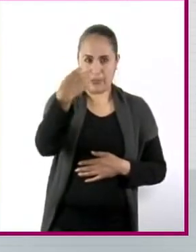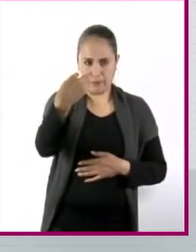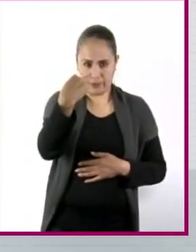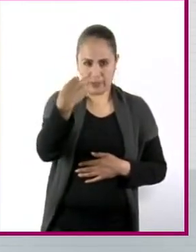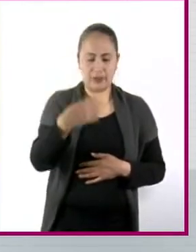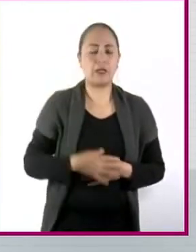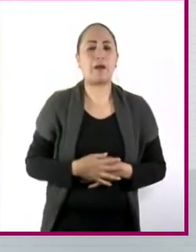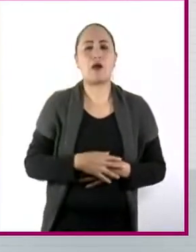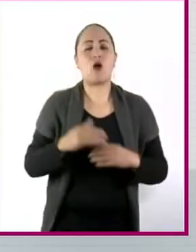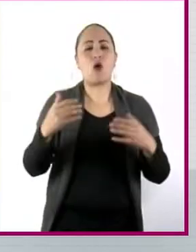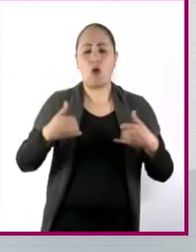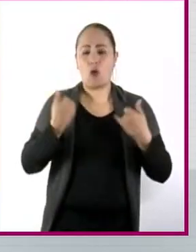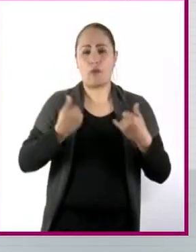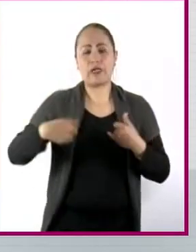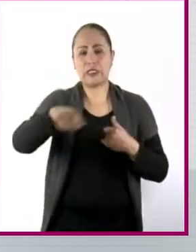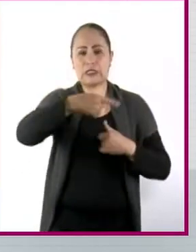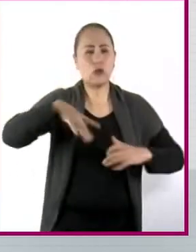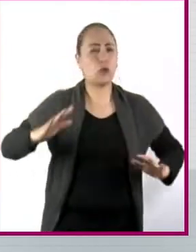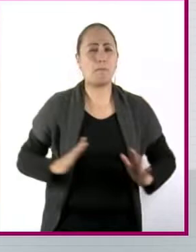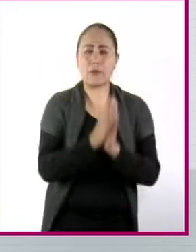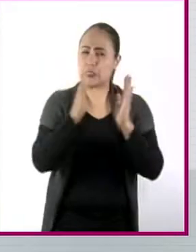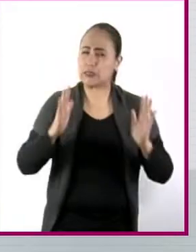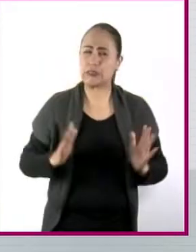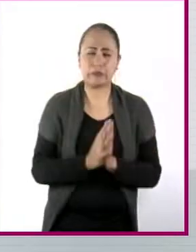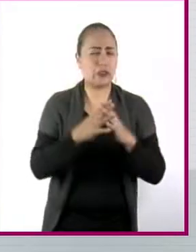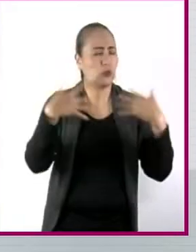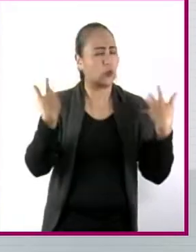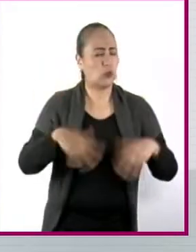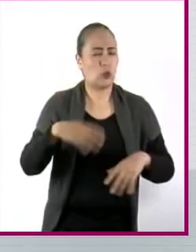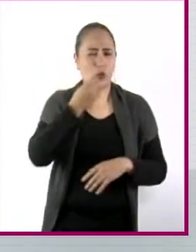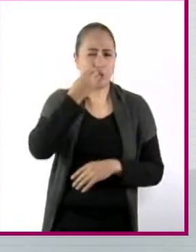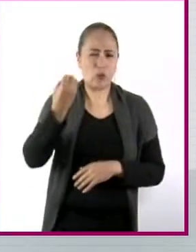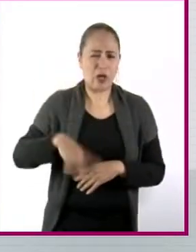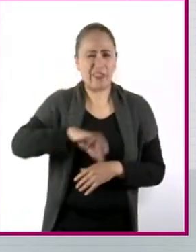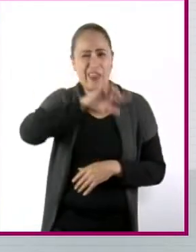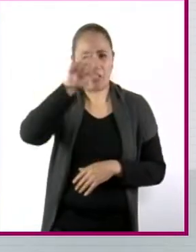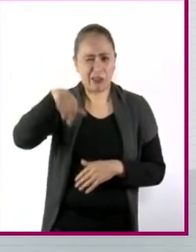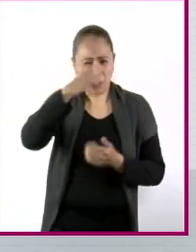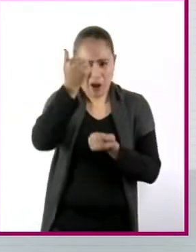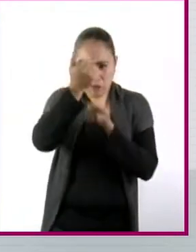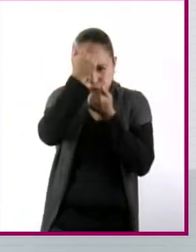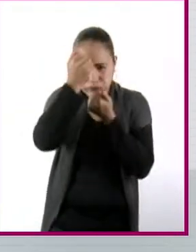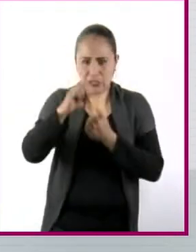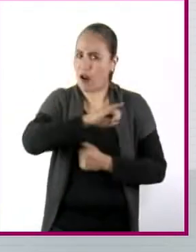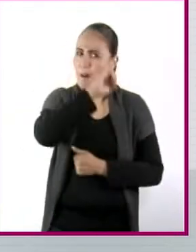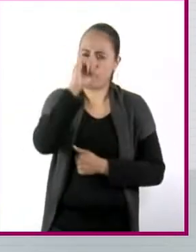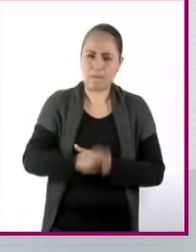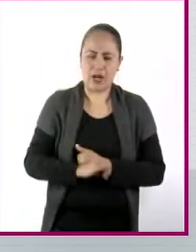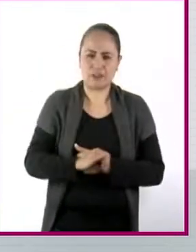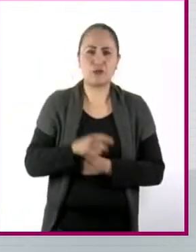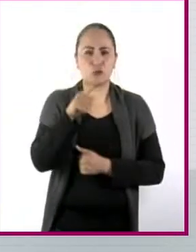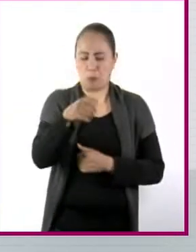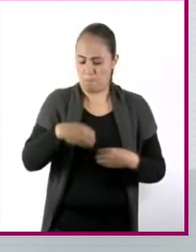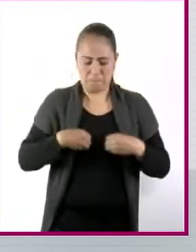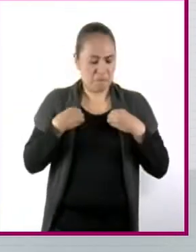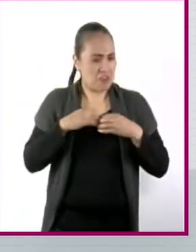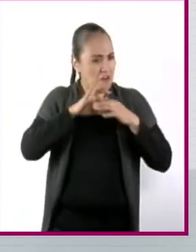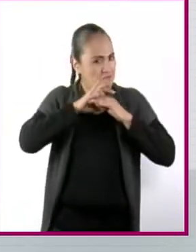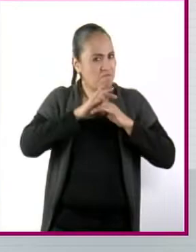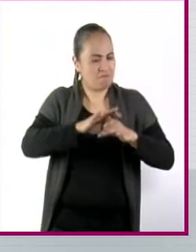juvenil es algo extraordinario, algo de lo que no te vas a arrepentir y de verdad que forma una parte de tu vida.